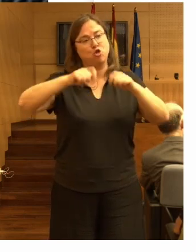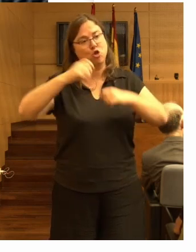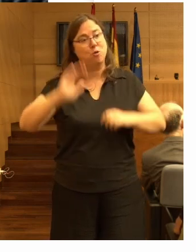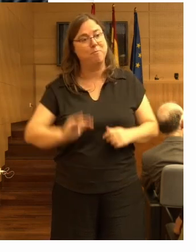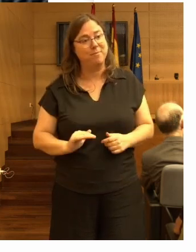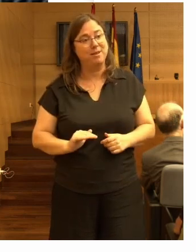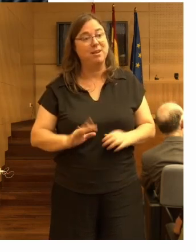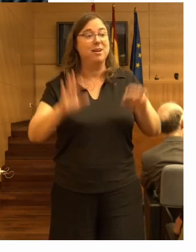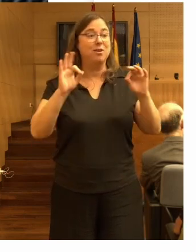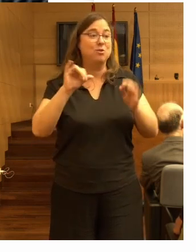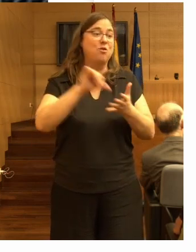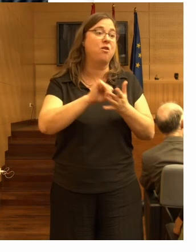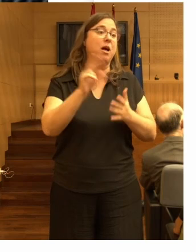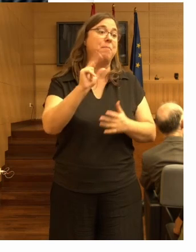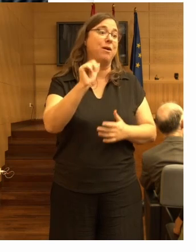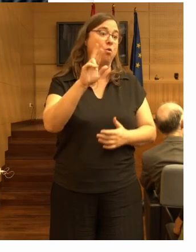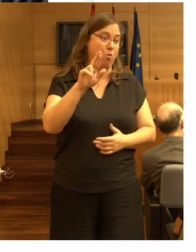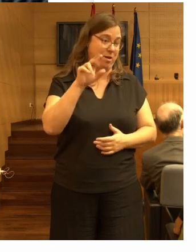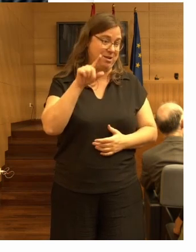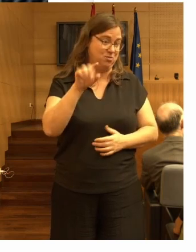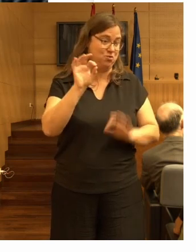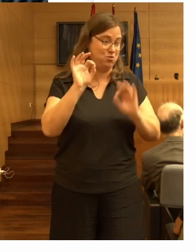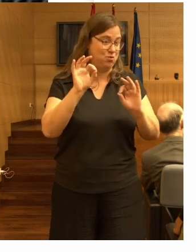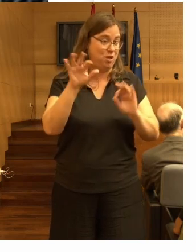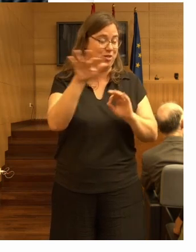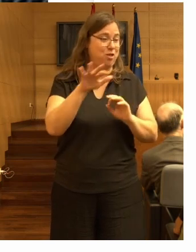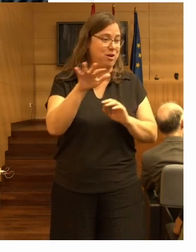en Vancouver en la Colombia británica pues